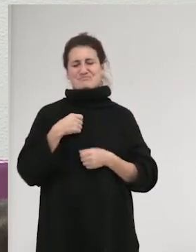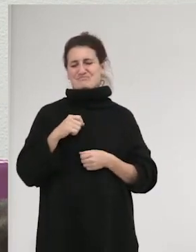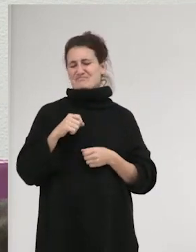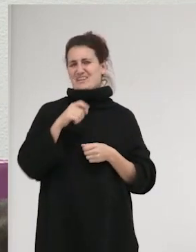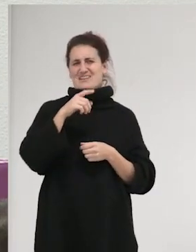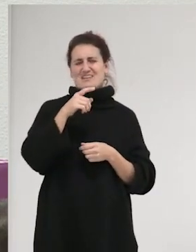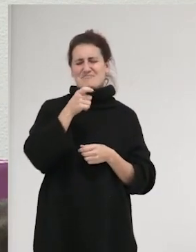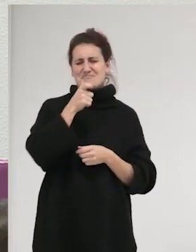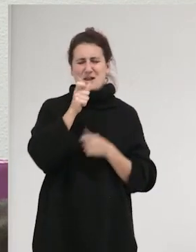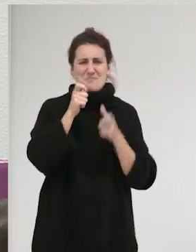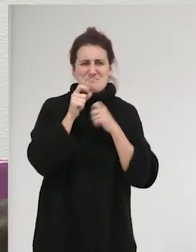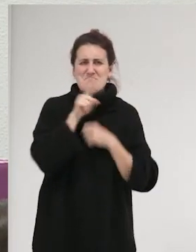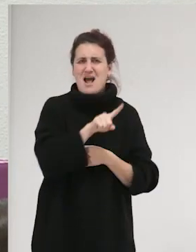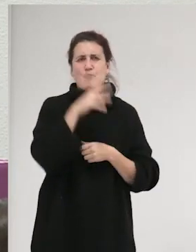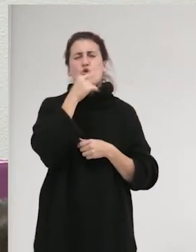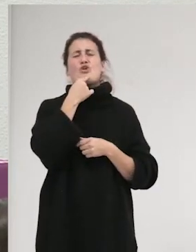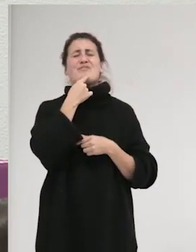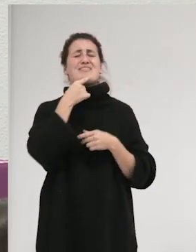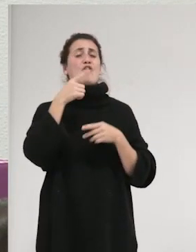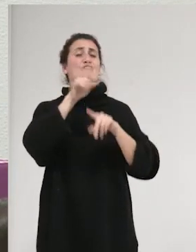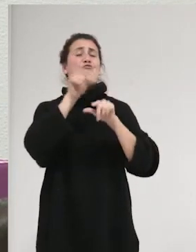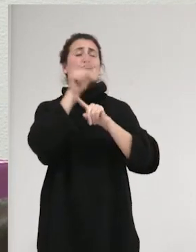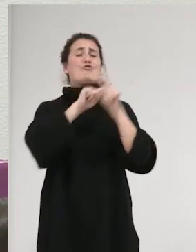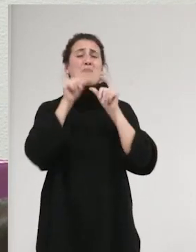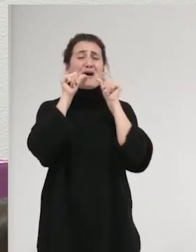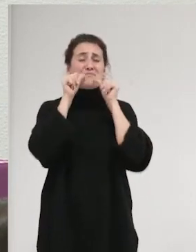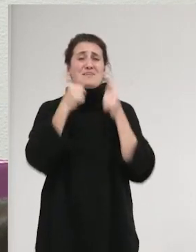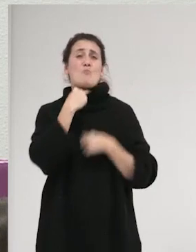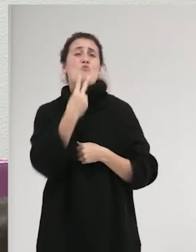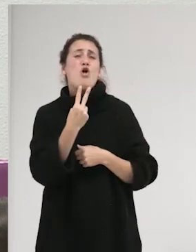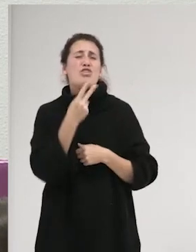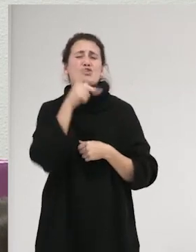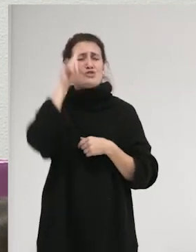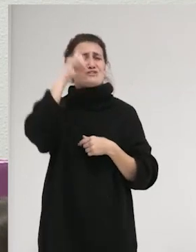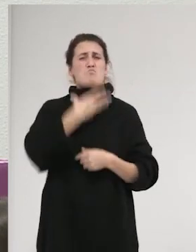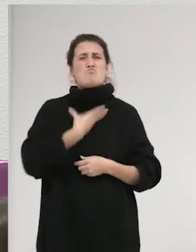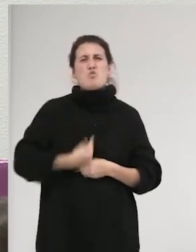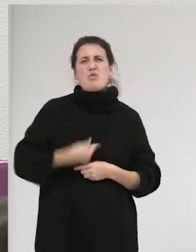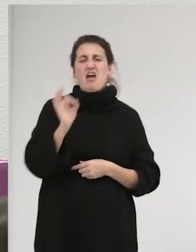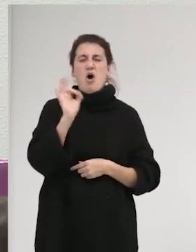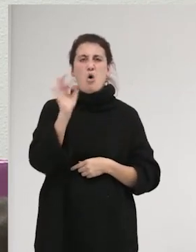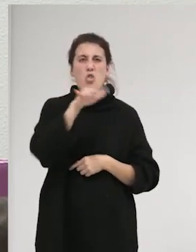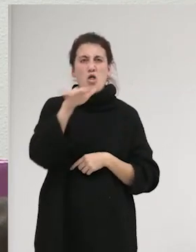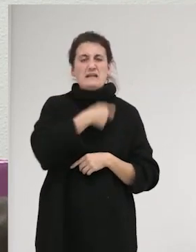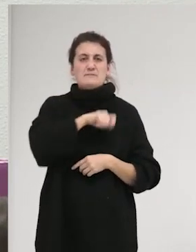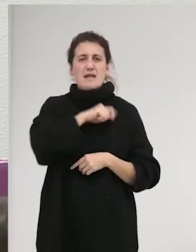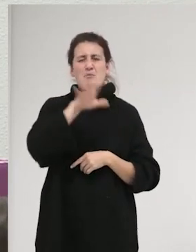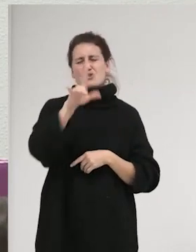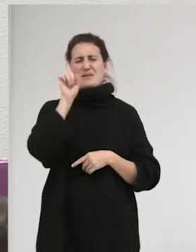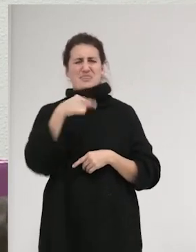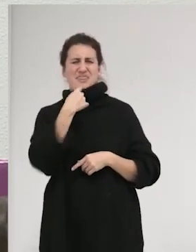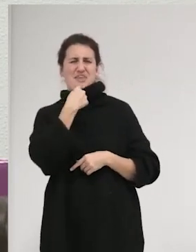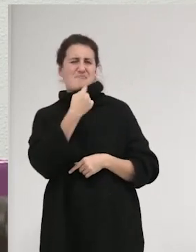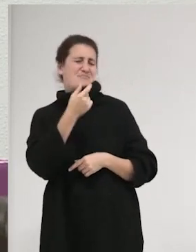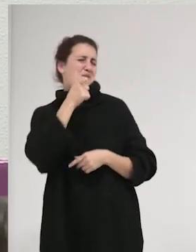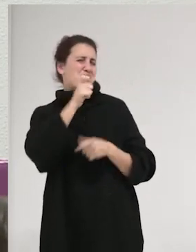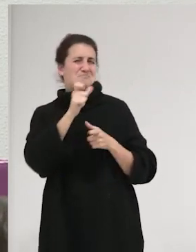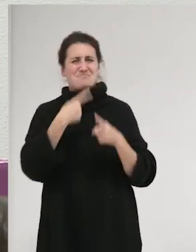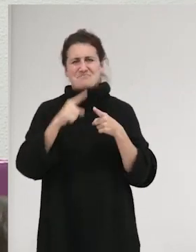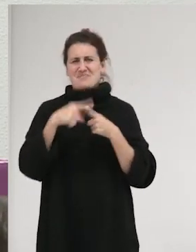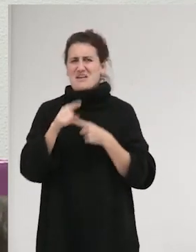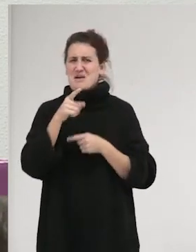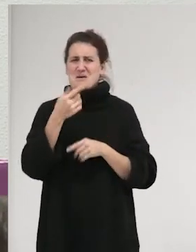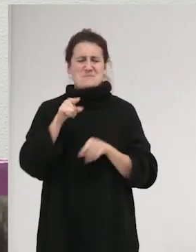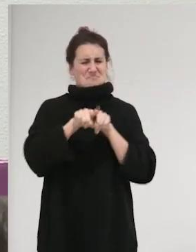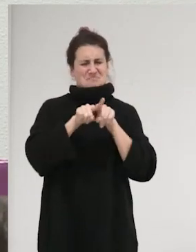acento, ¿no? O un tipo de acento, no sé si él es de Murcia, o no sé exactamente de dónde es, pero también el desprecio por determinados